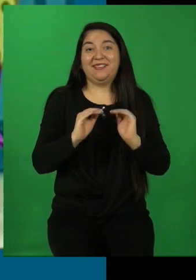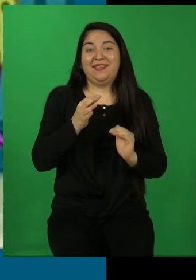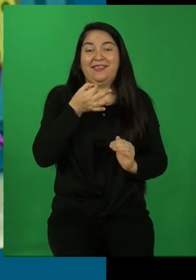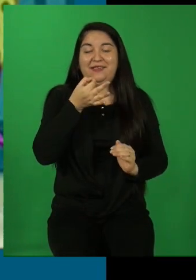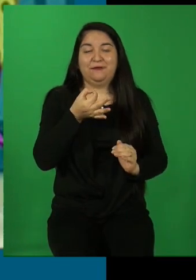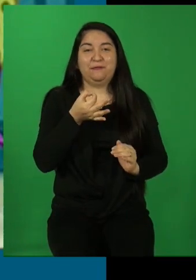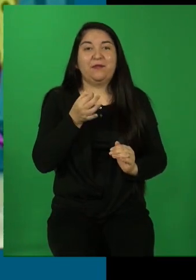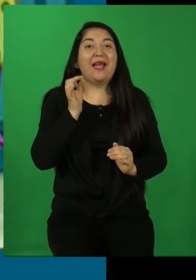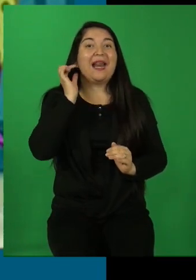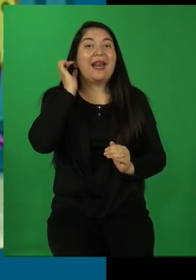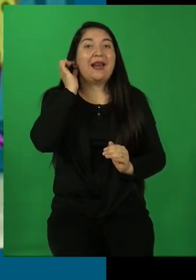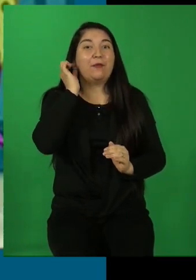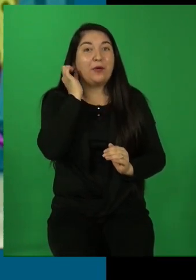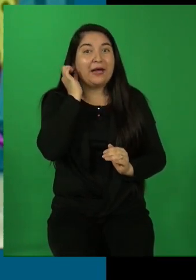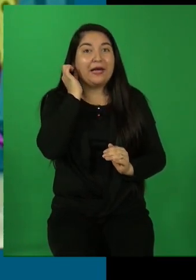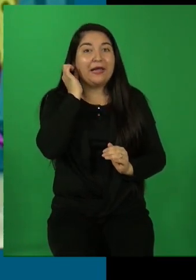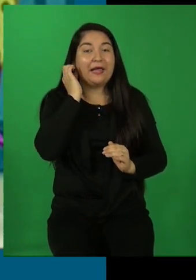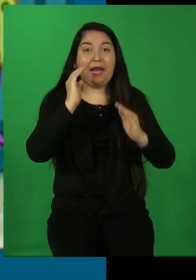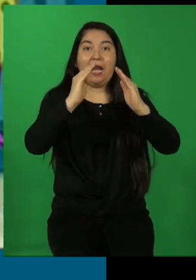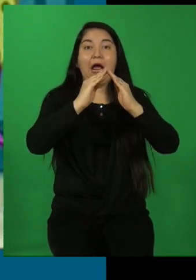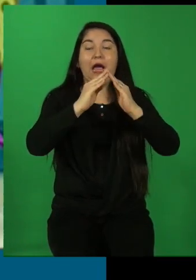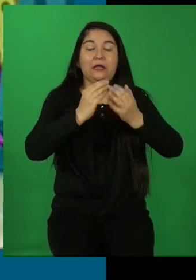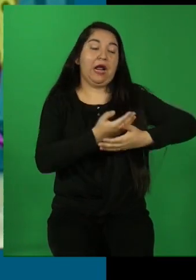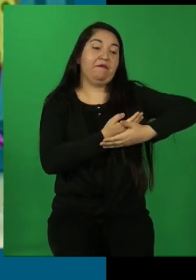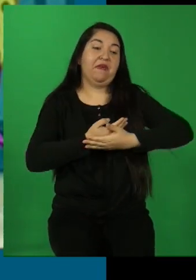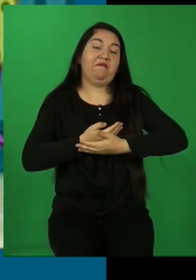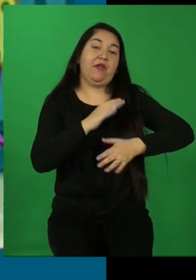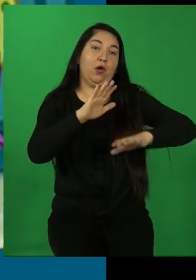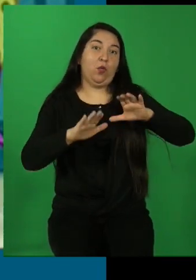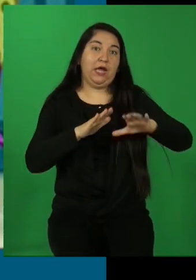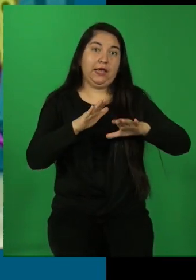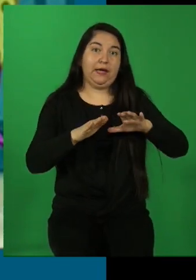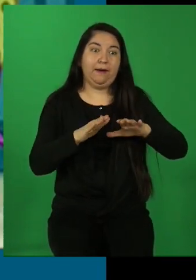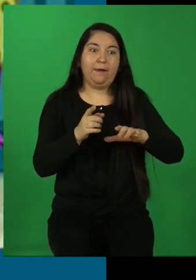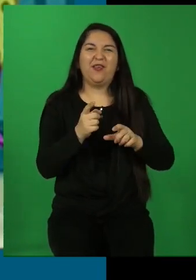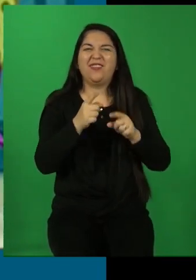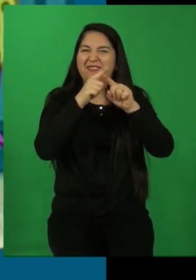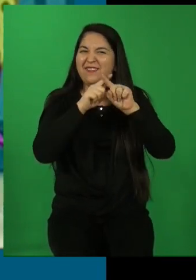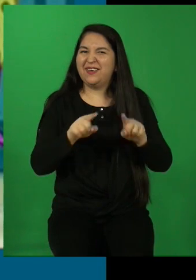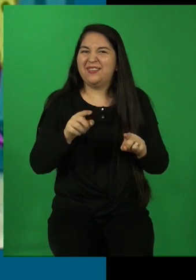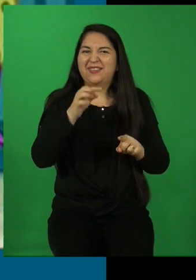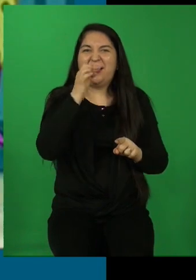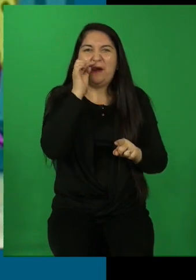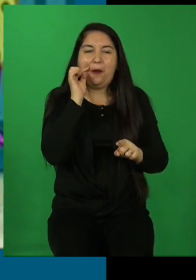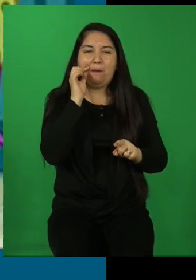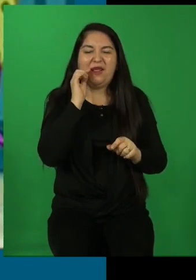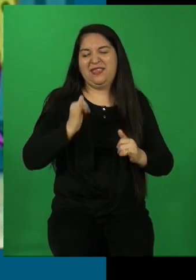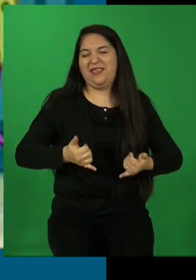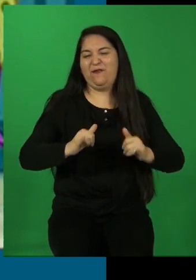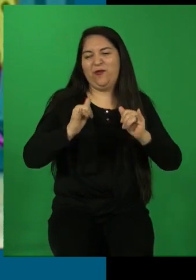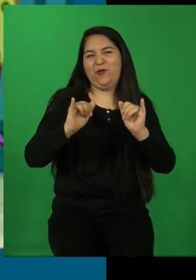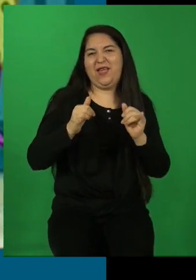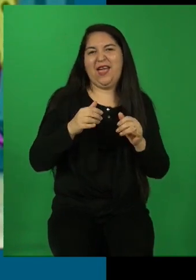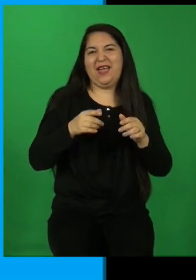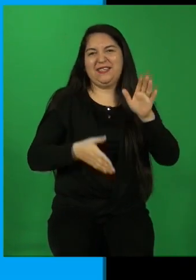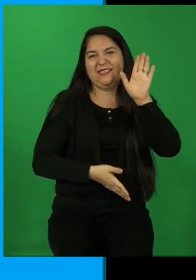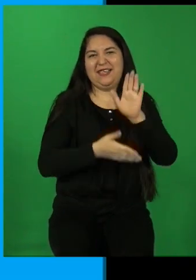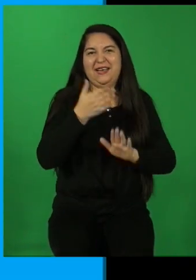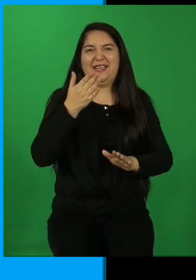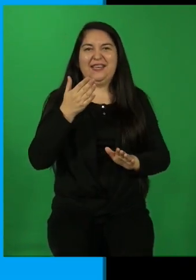cuidando al bebé y el hombre puede salir, disfrutar, pasarla bien con los amigos.